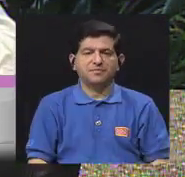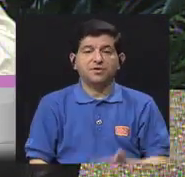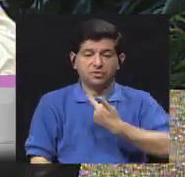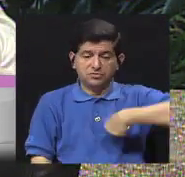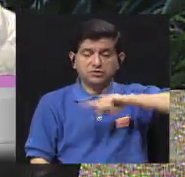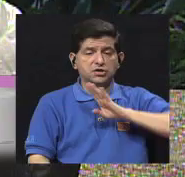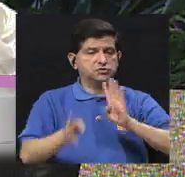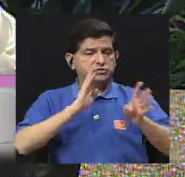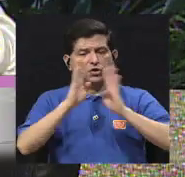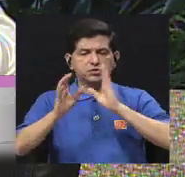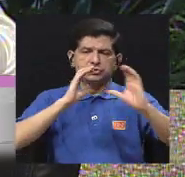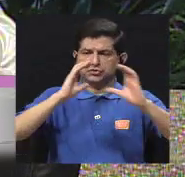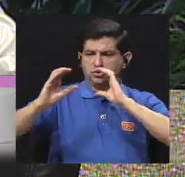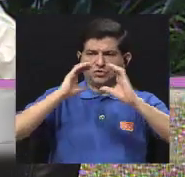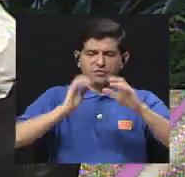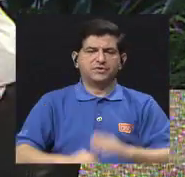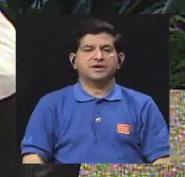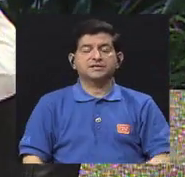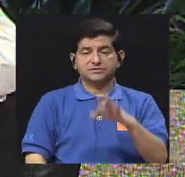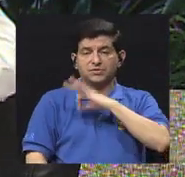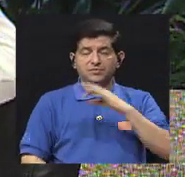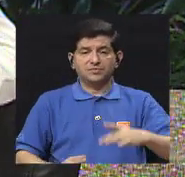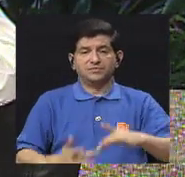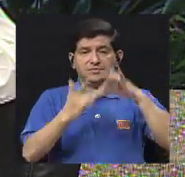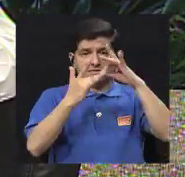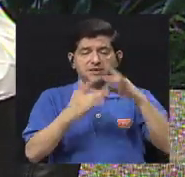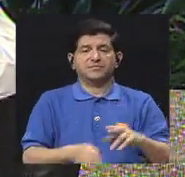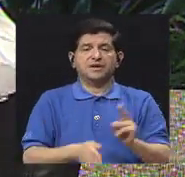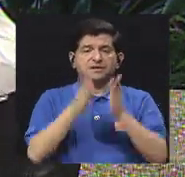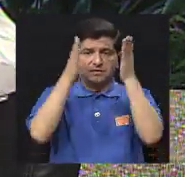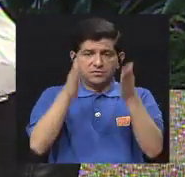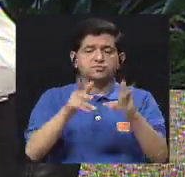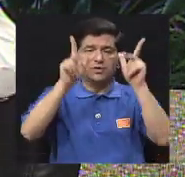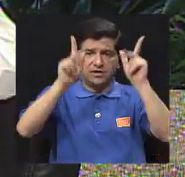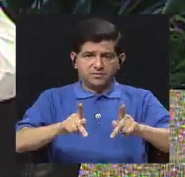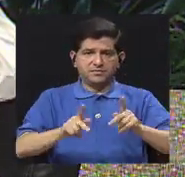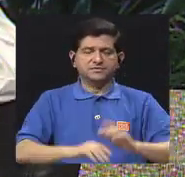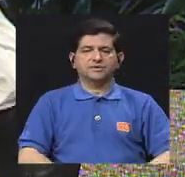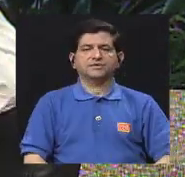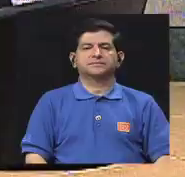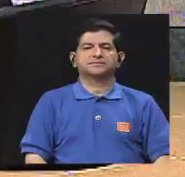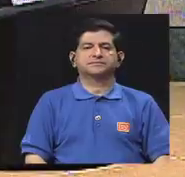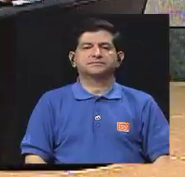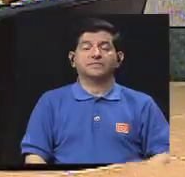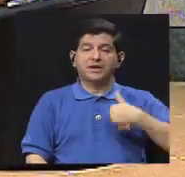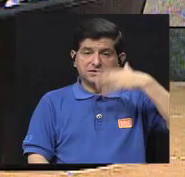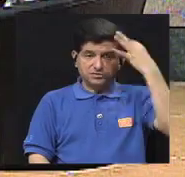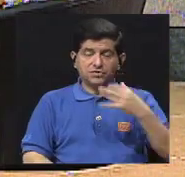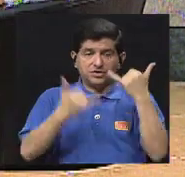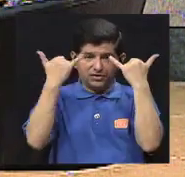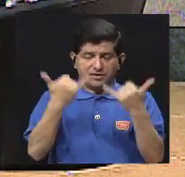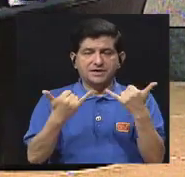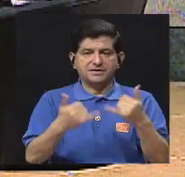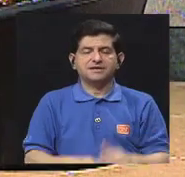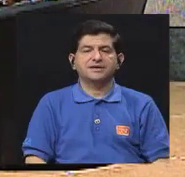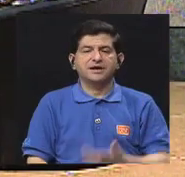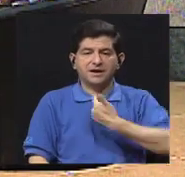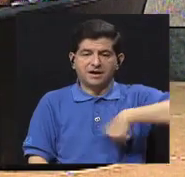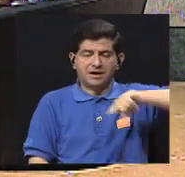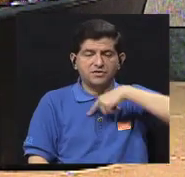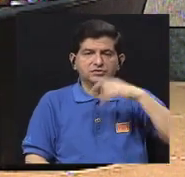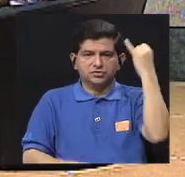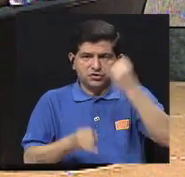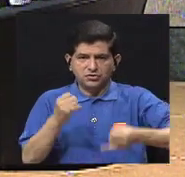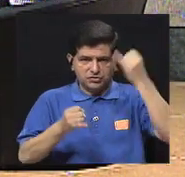si nos hablamos y nos comunicamos el más beneficiado es el usuario el cliente de la persona Bueno, yo creo que ahora sí estamos